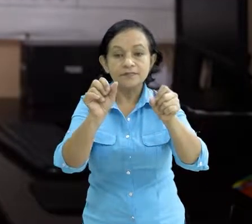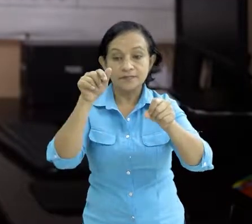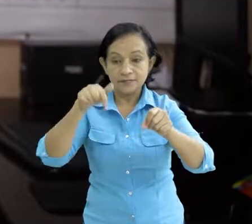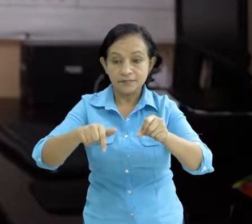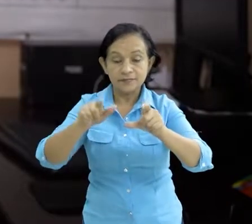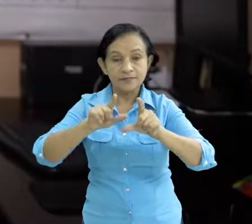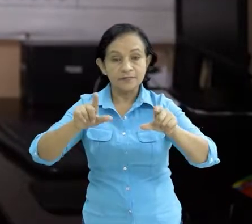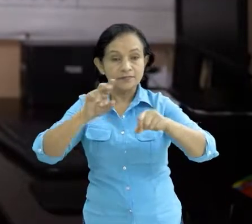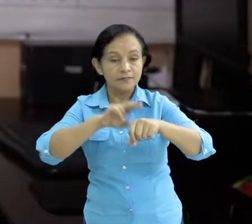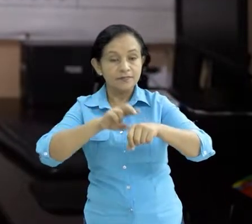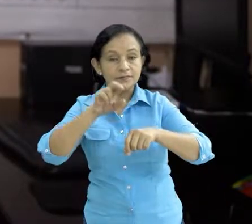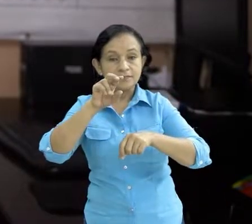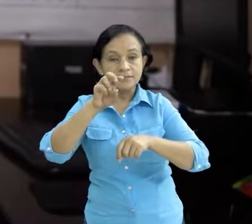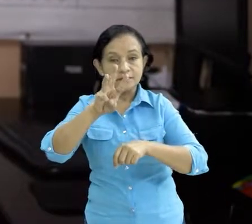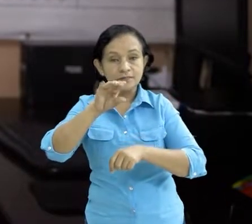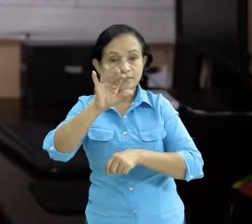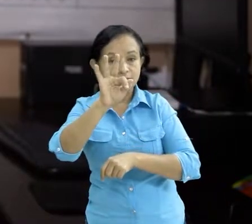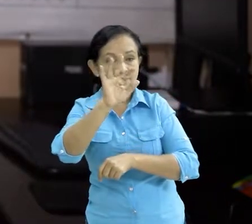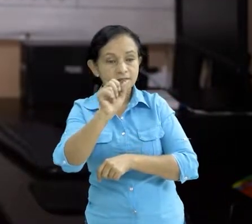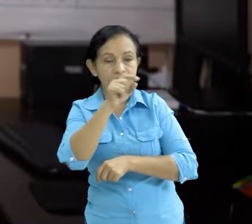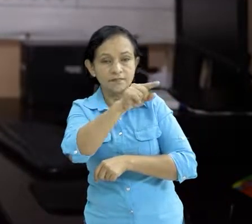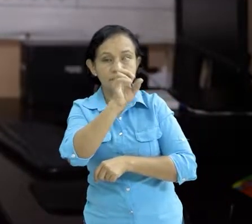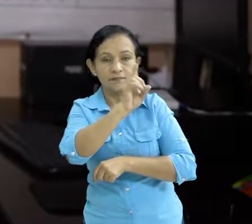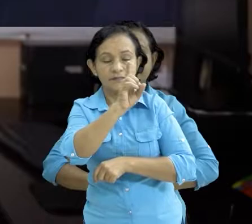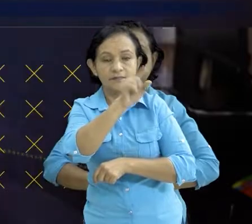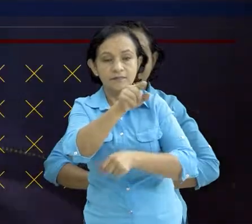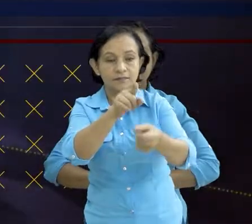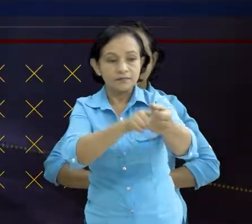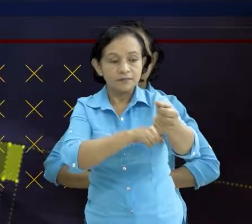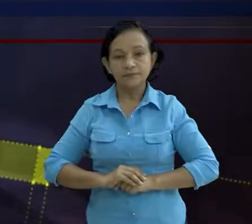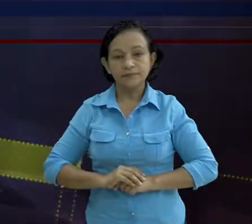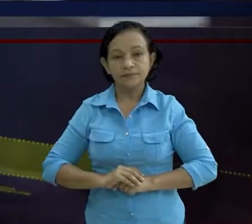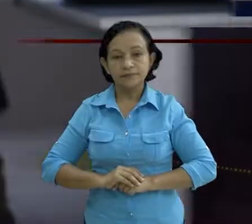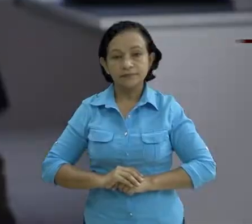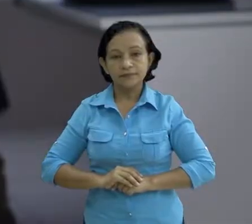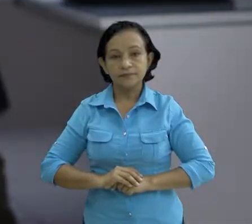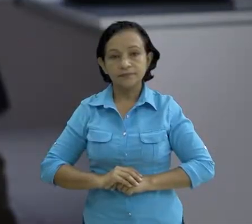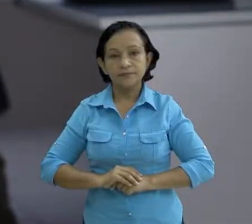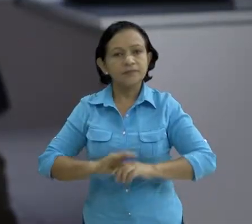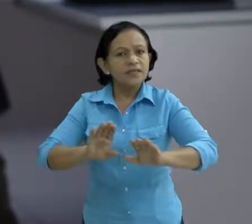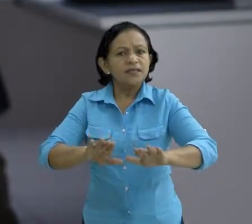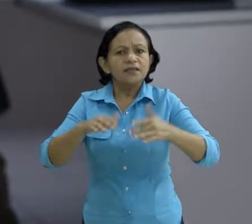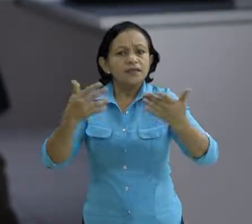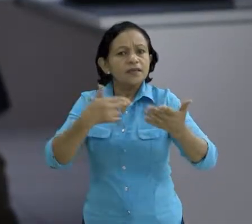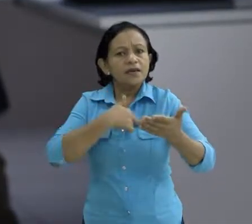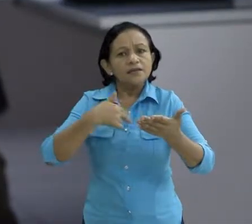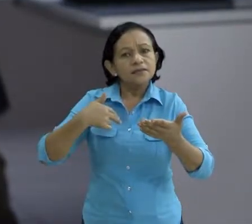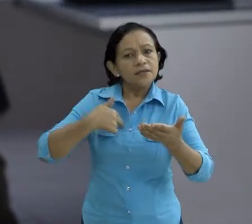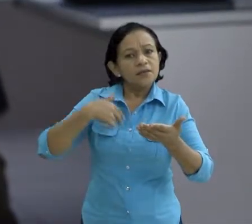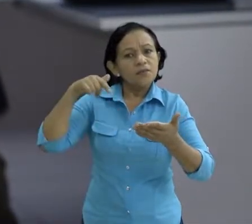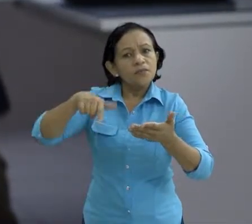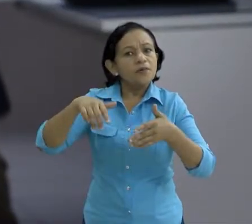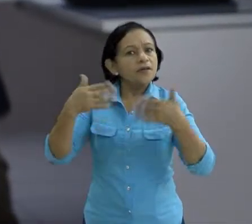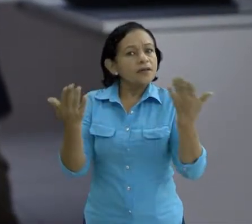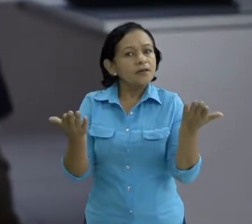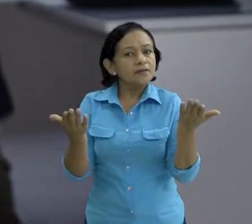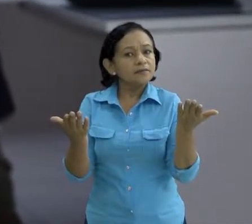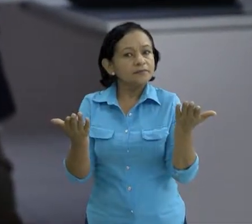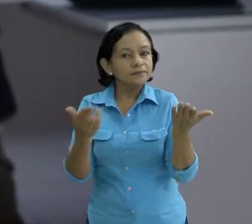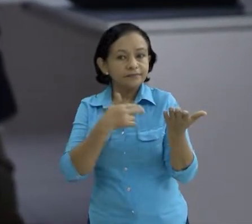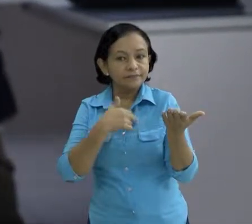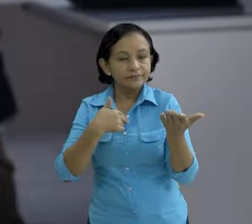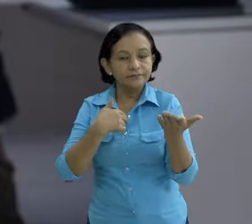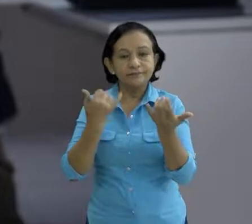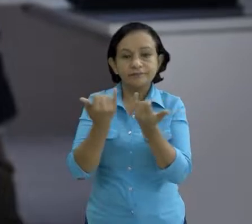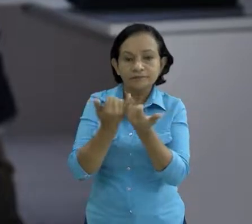puesto de mando llamado WIFA de nuestros hermanos del SINAPER Las funciones que nosotros realizamos en nuestros puestos de mando